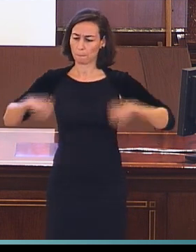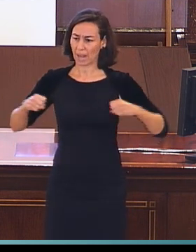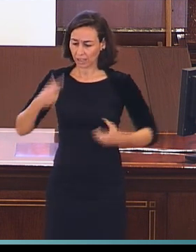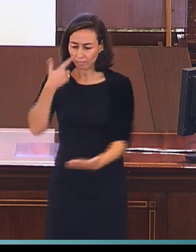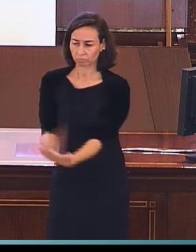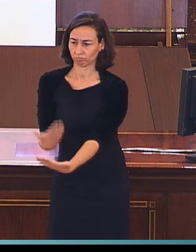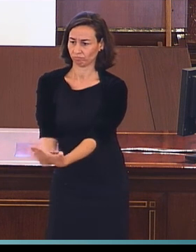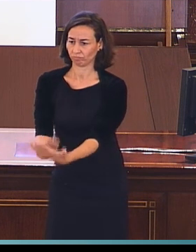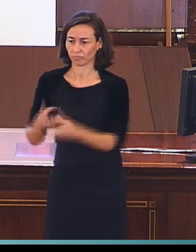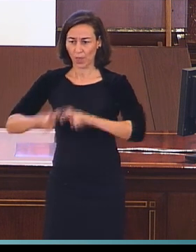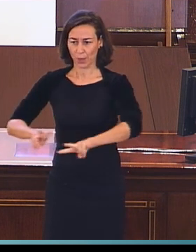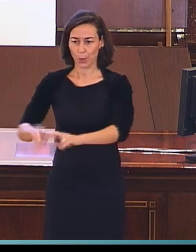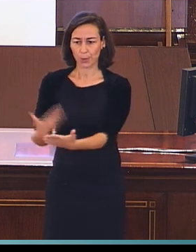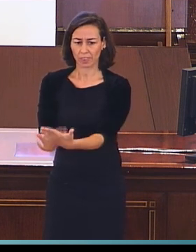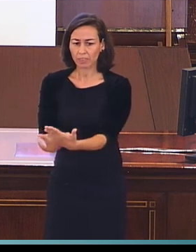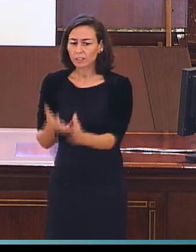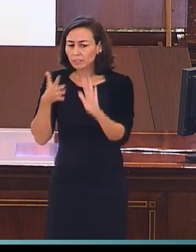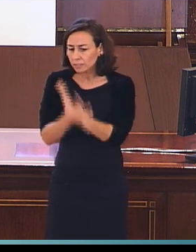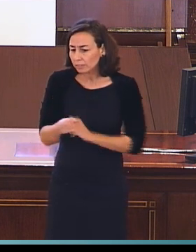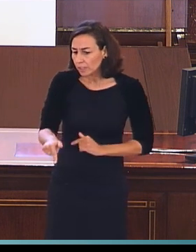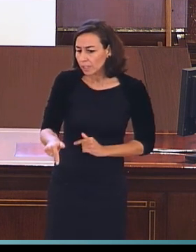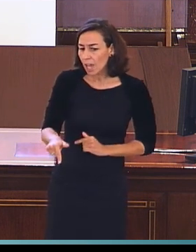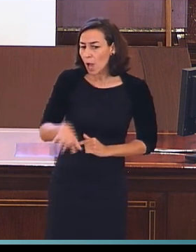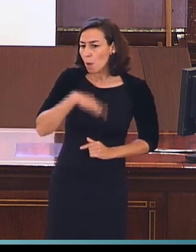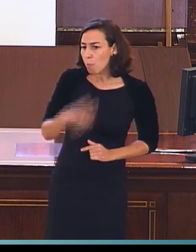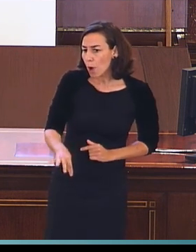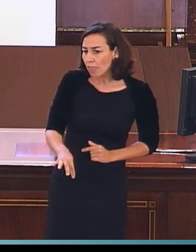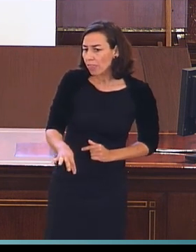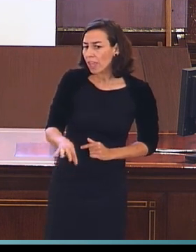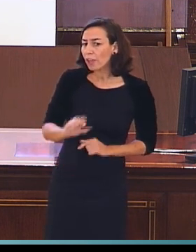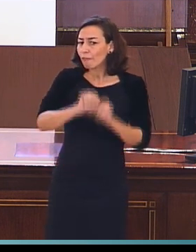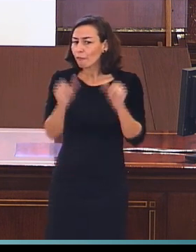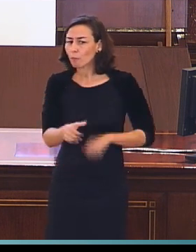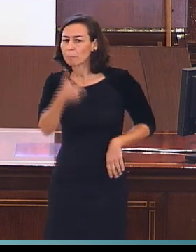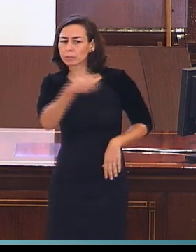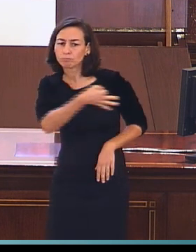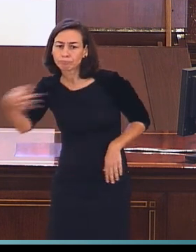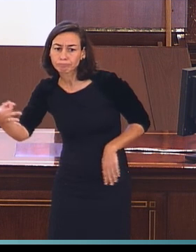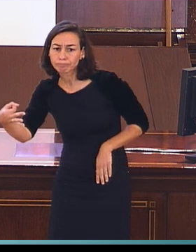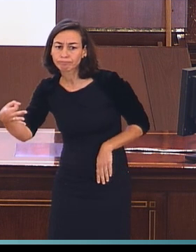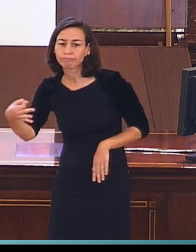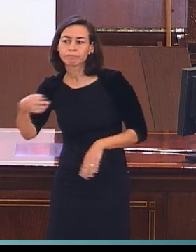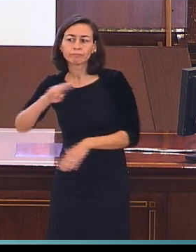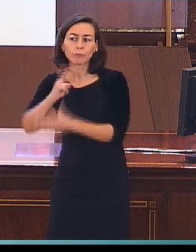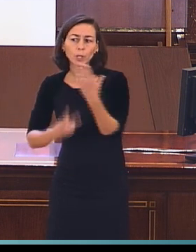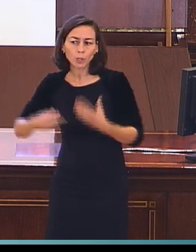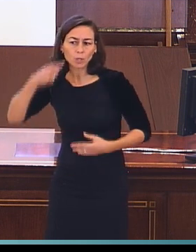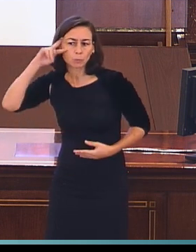evidencia científica sobre cómo poner en marcha de la forma más óptima posible las experiencias bilingües.